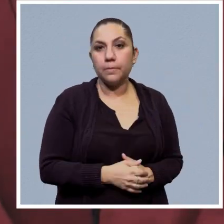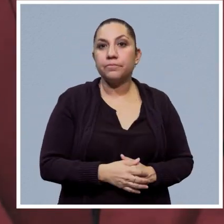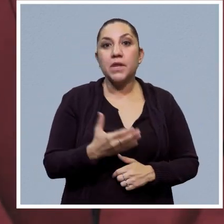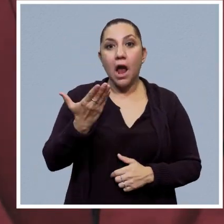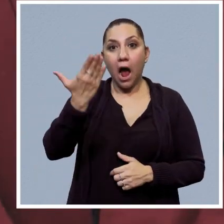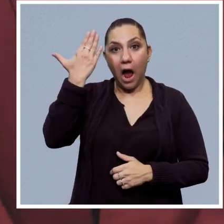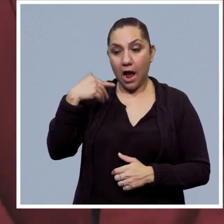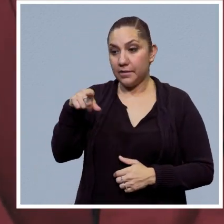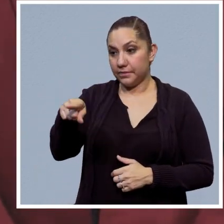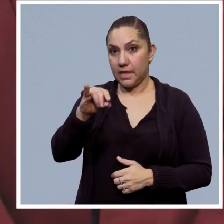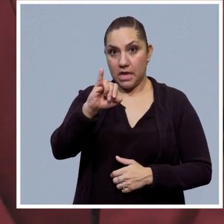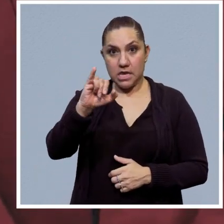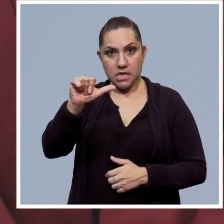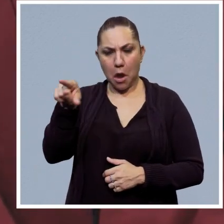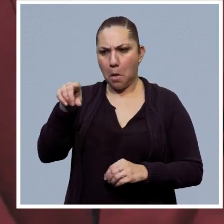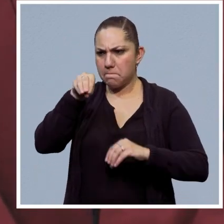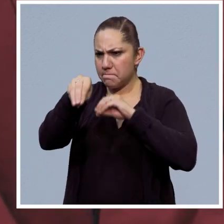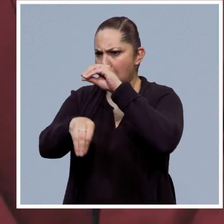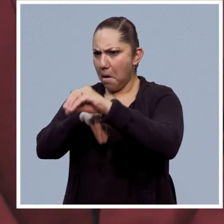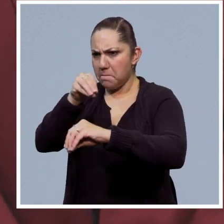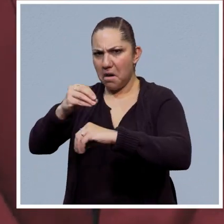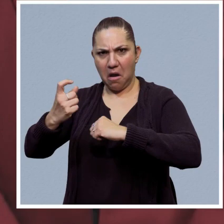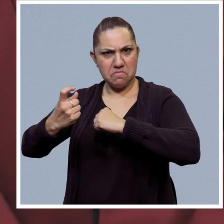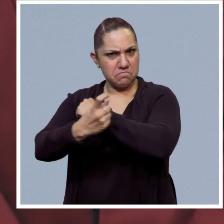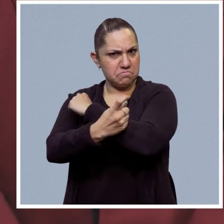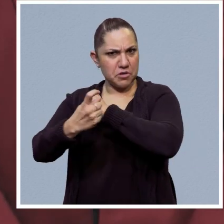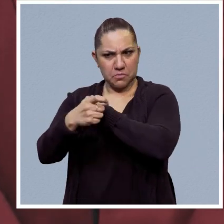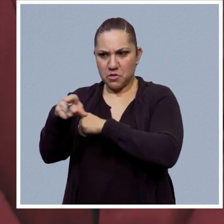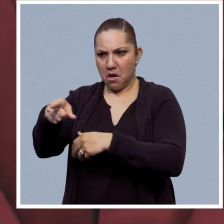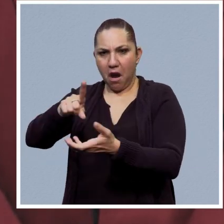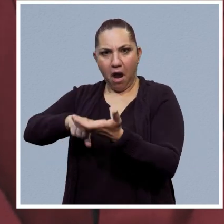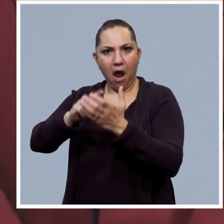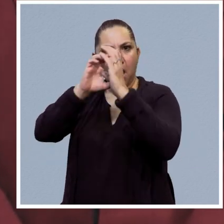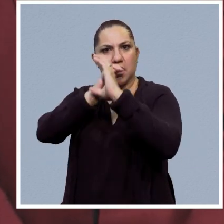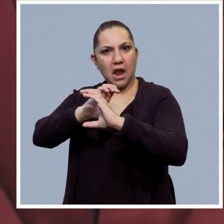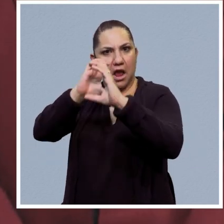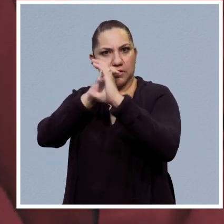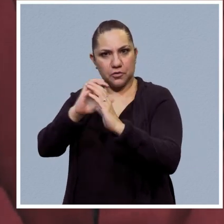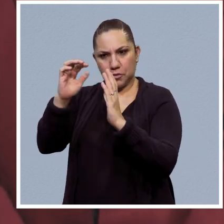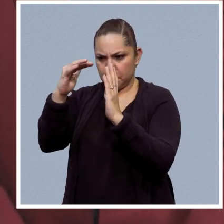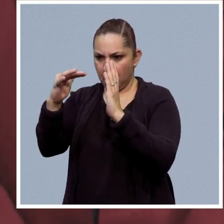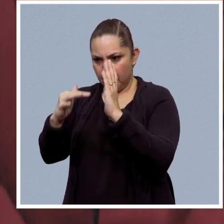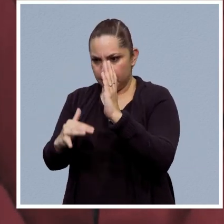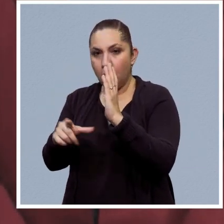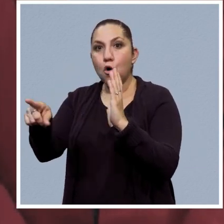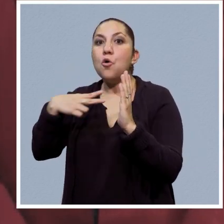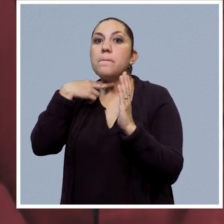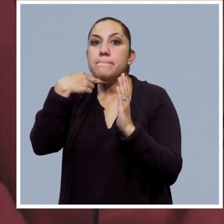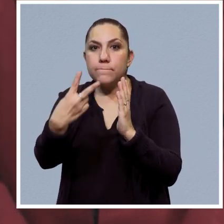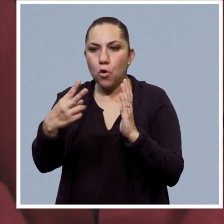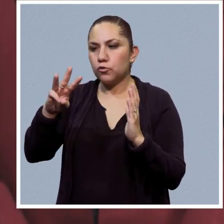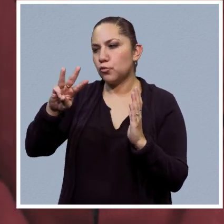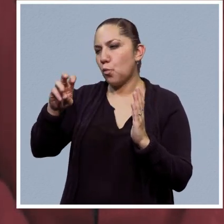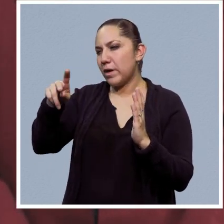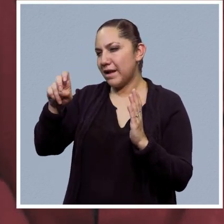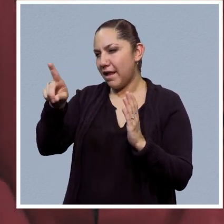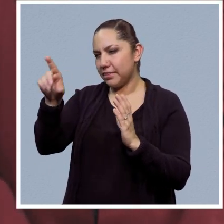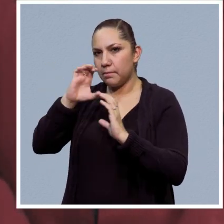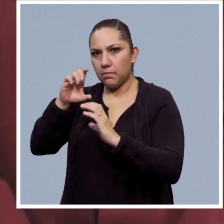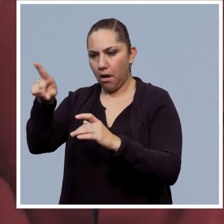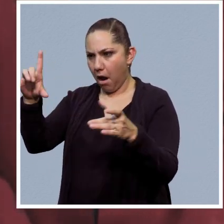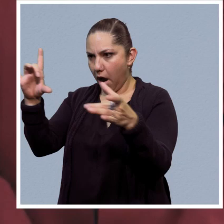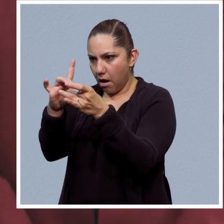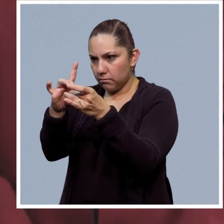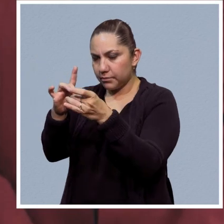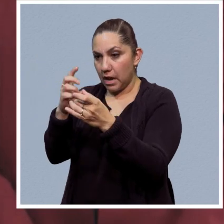generada por inteligencia artificial imitó las voces de los cantantes Drake y The Weeknd y alcanzó millones de reproducciones en distintas